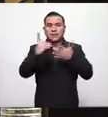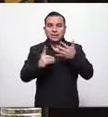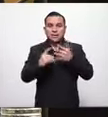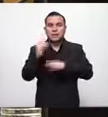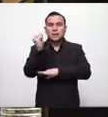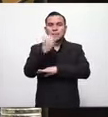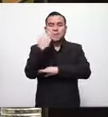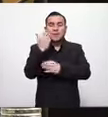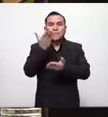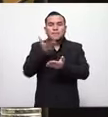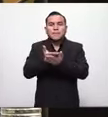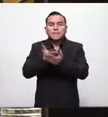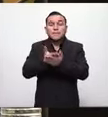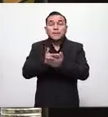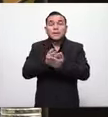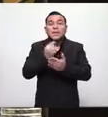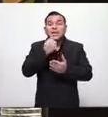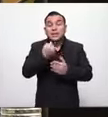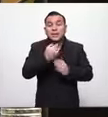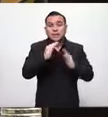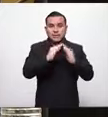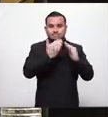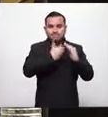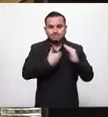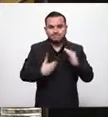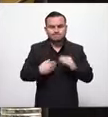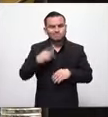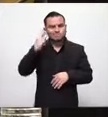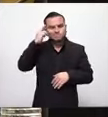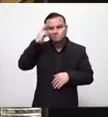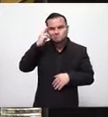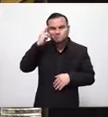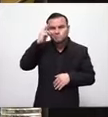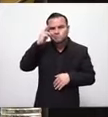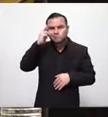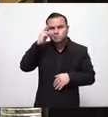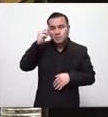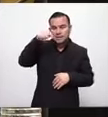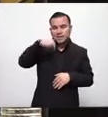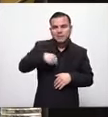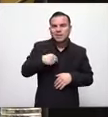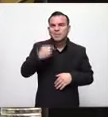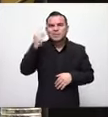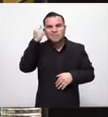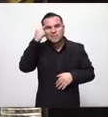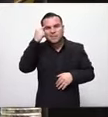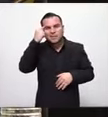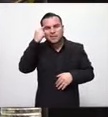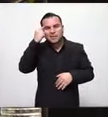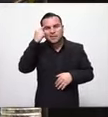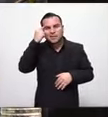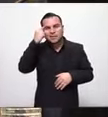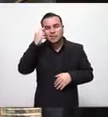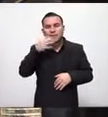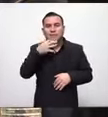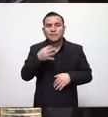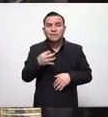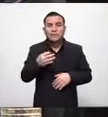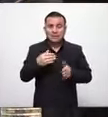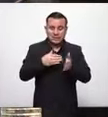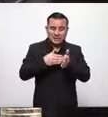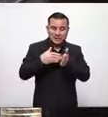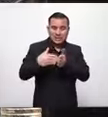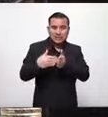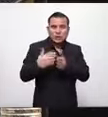ejecutivo y así en las reflexiones que aquí se comentaron como que cuando inició